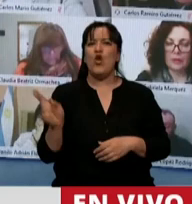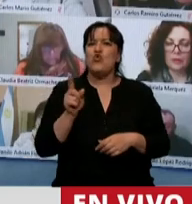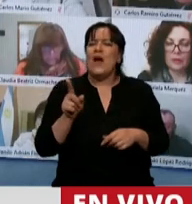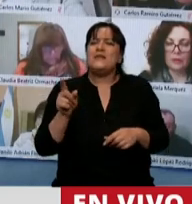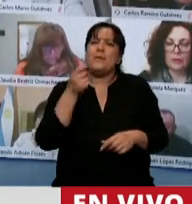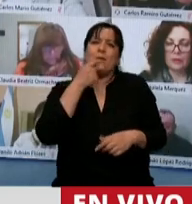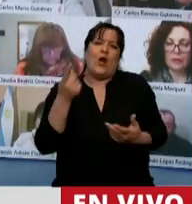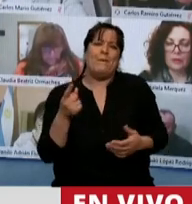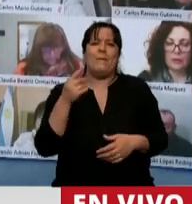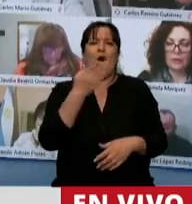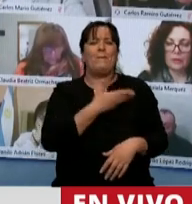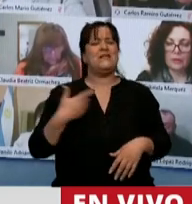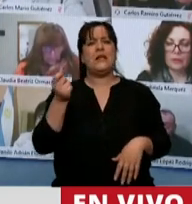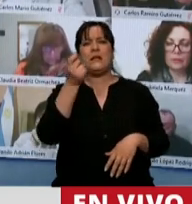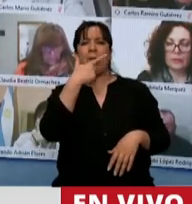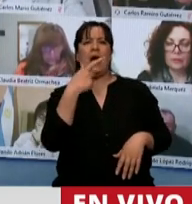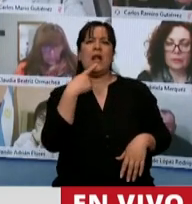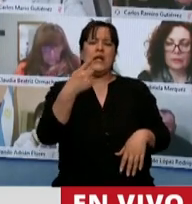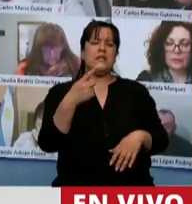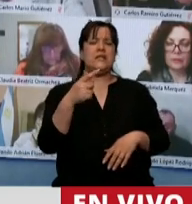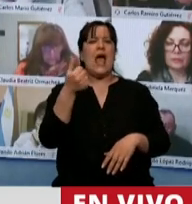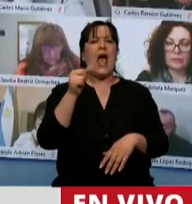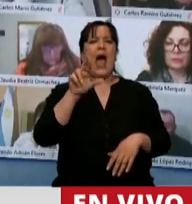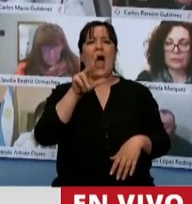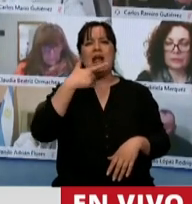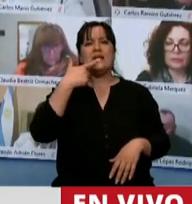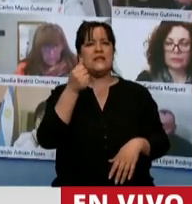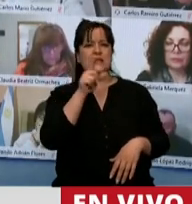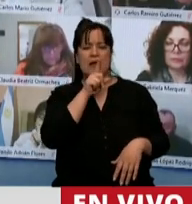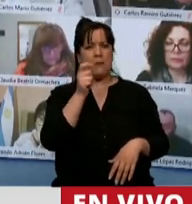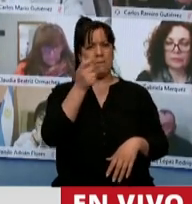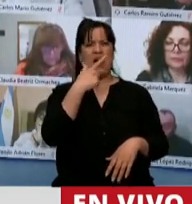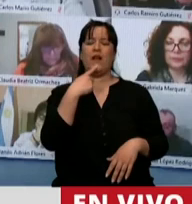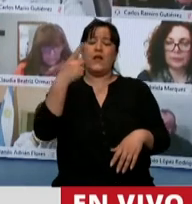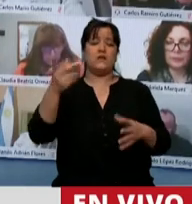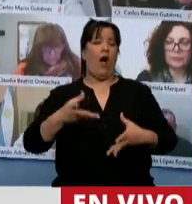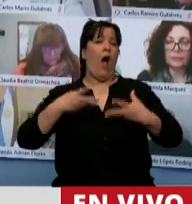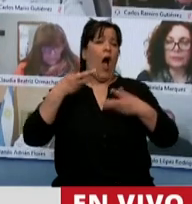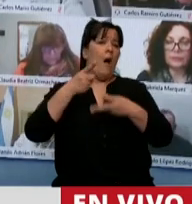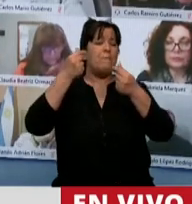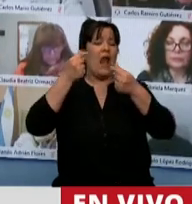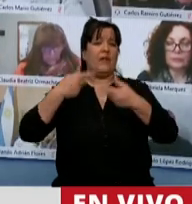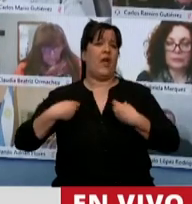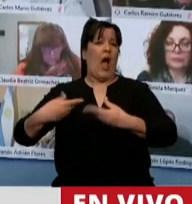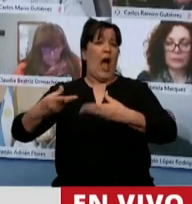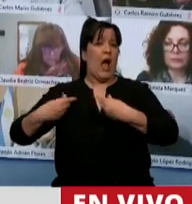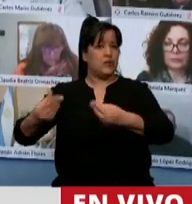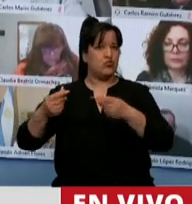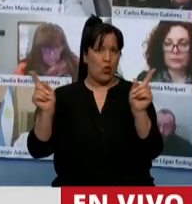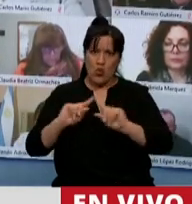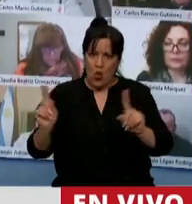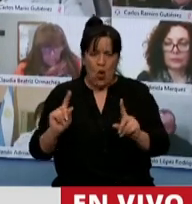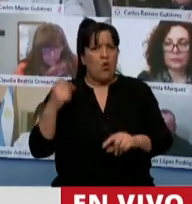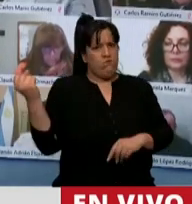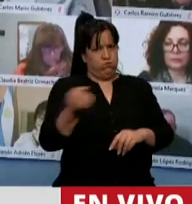alguna vez el Presidente Macri respecto al ARSAT, un despilfarro de recursos, sino que es el uso de nuestra